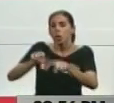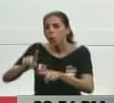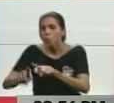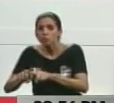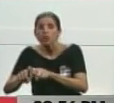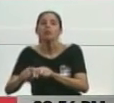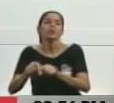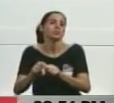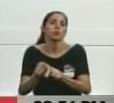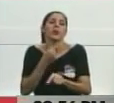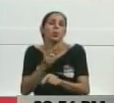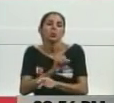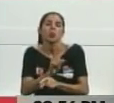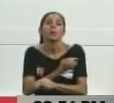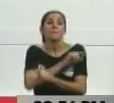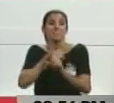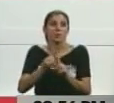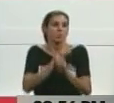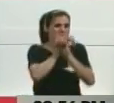Adentro.